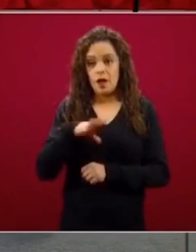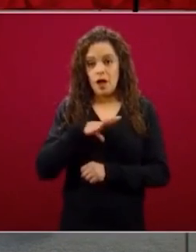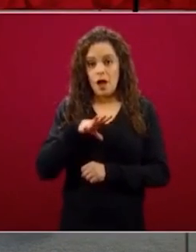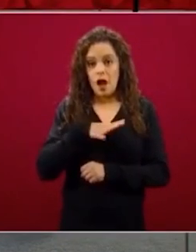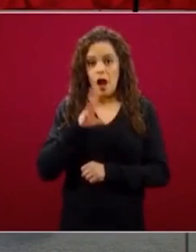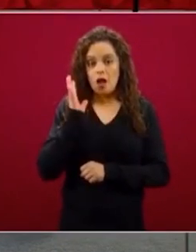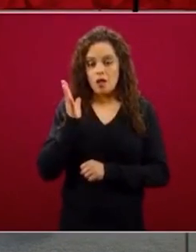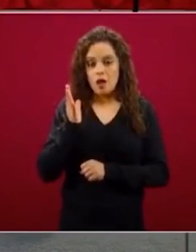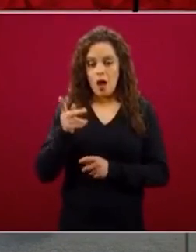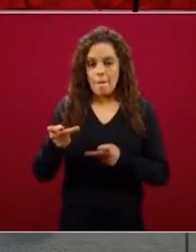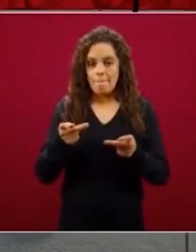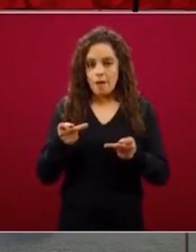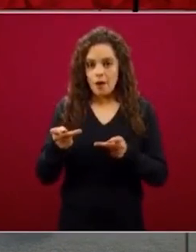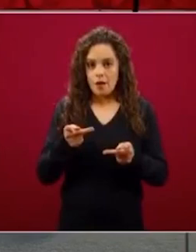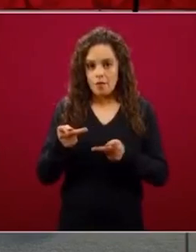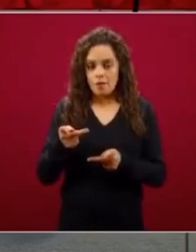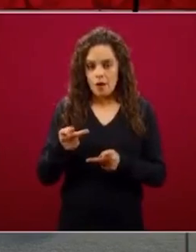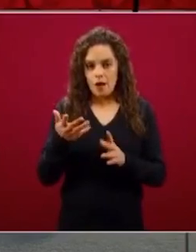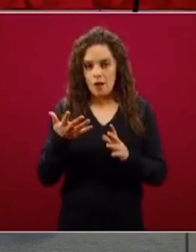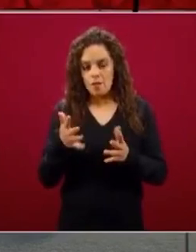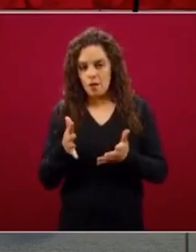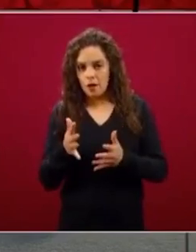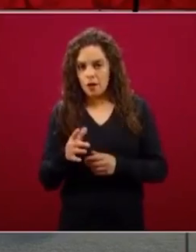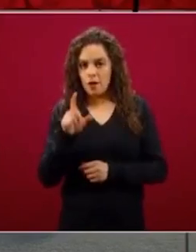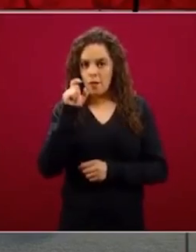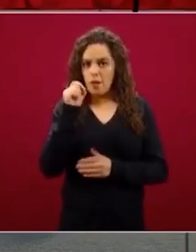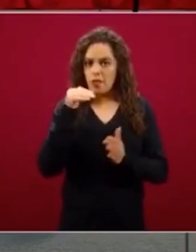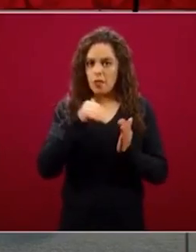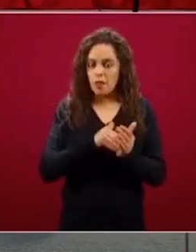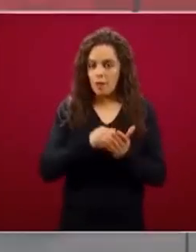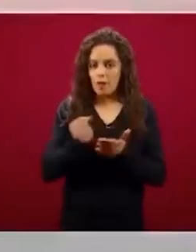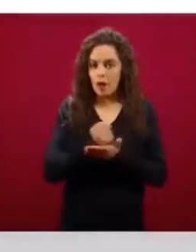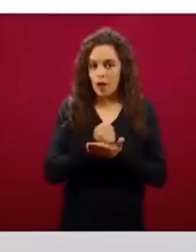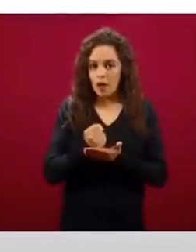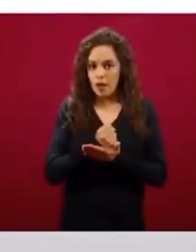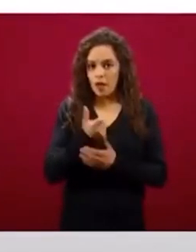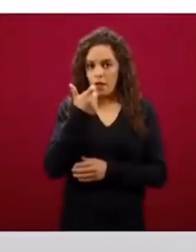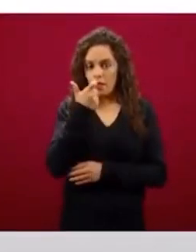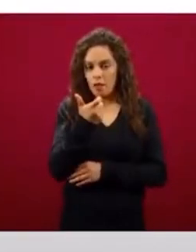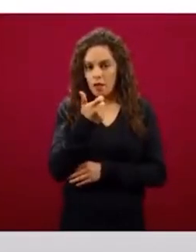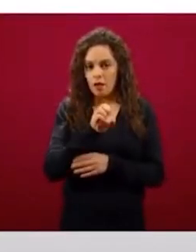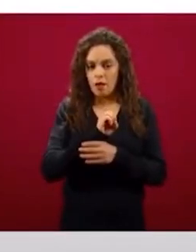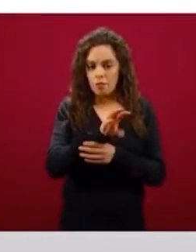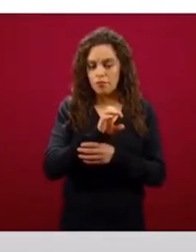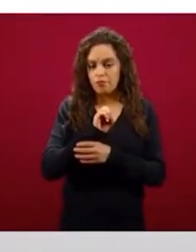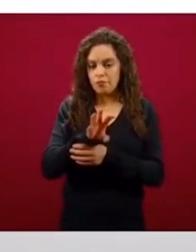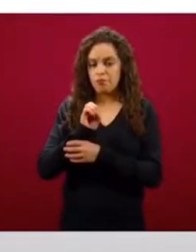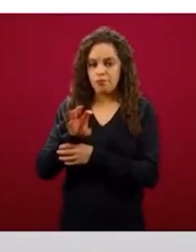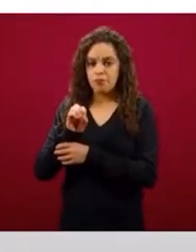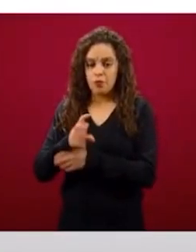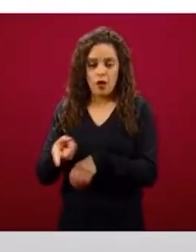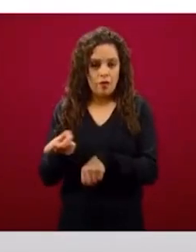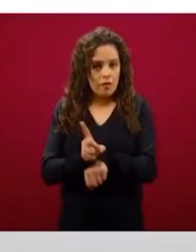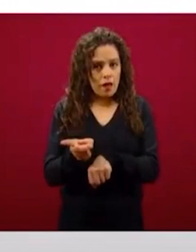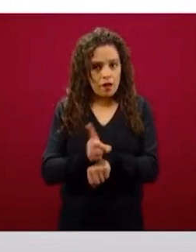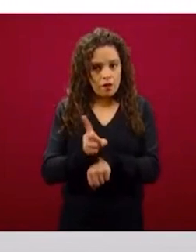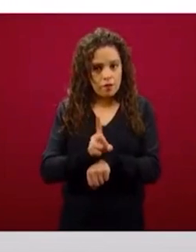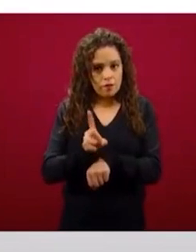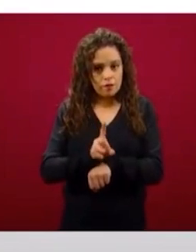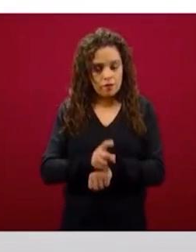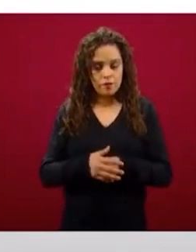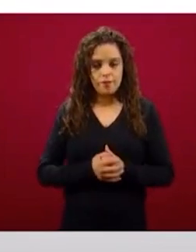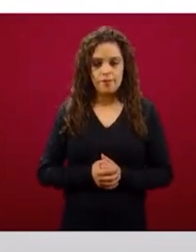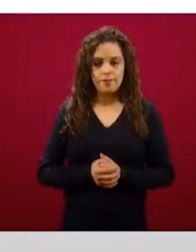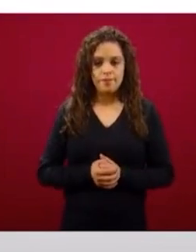de más o menos en promedio 20 mil créditos todos los días y es así que hoy llegamos,